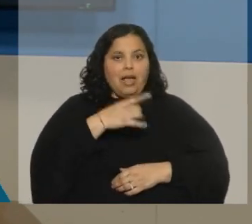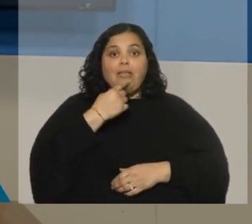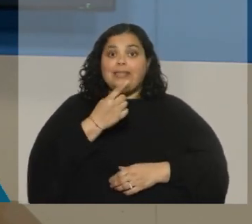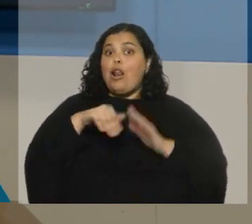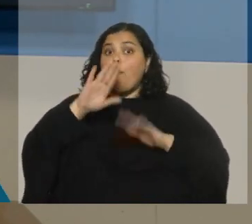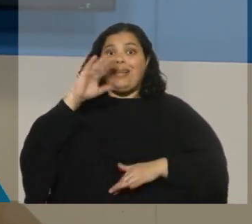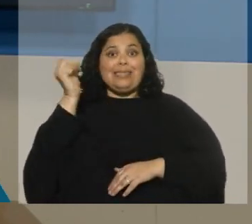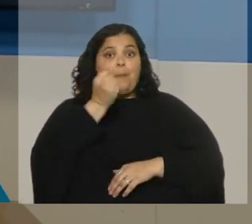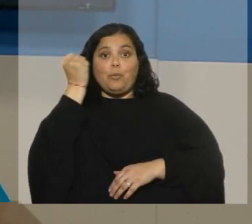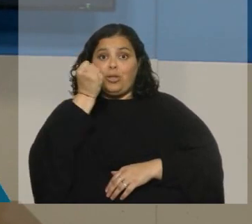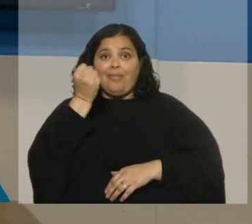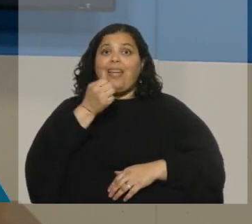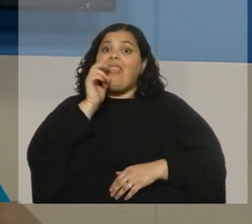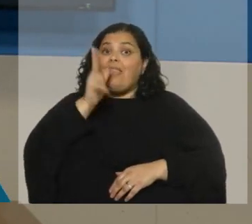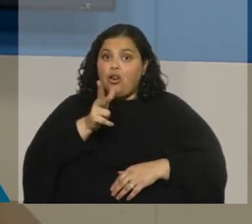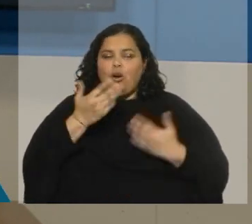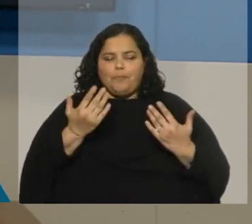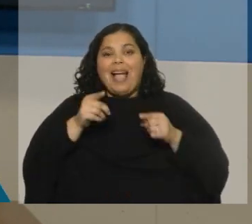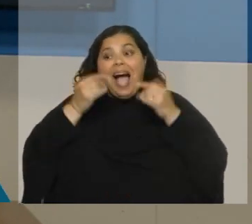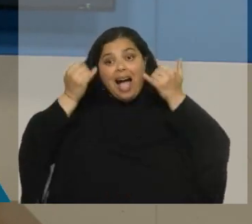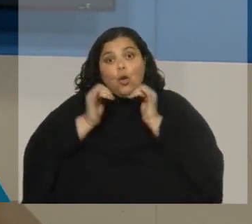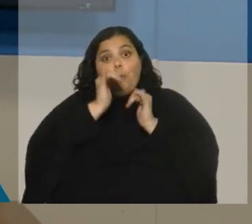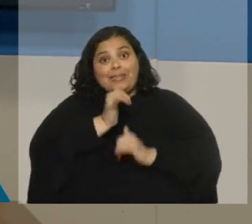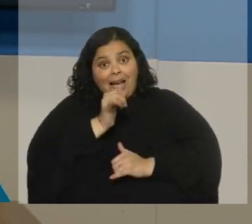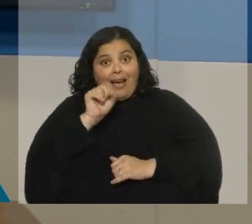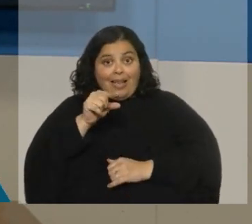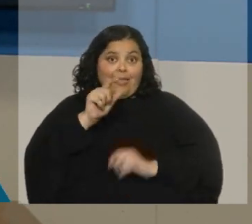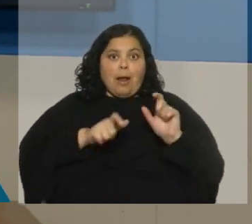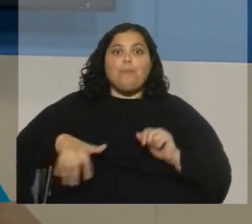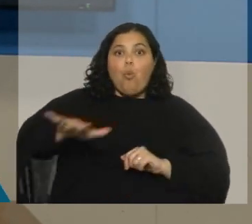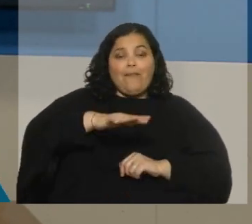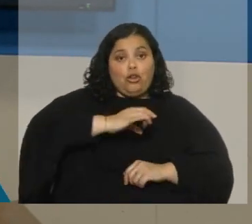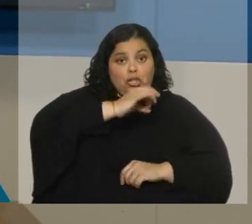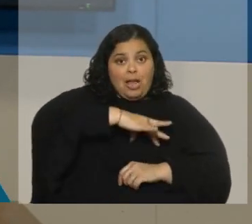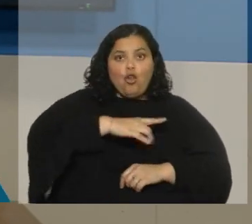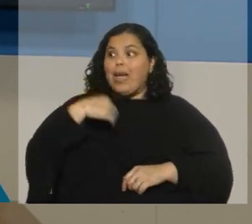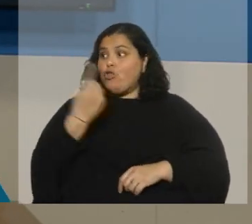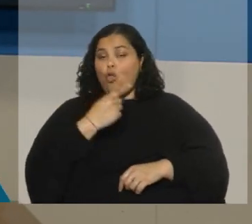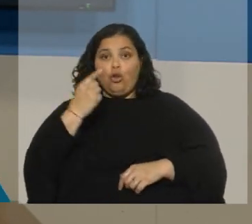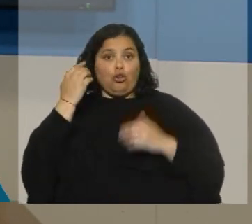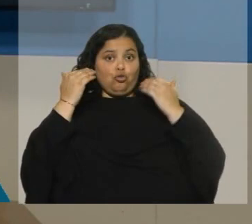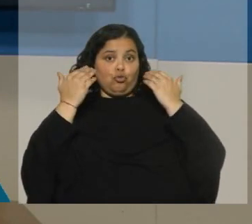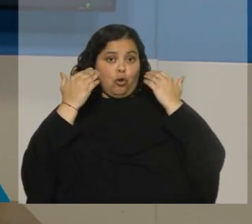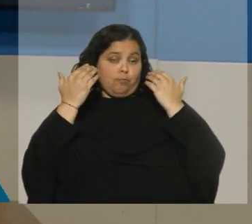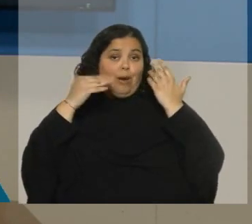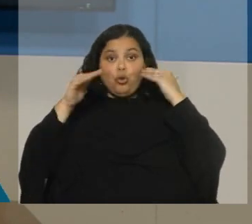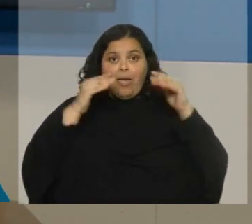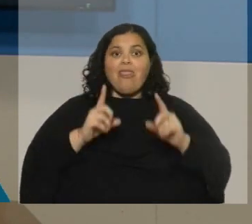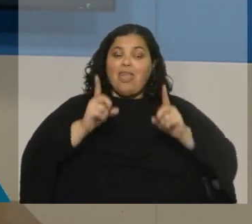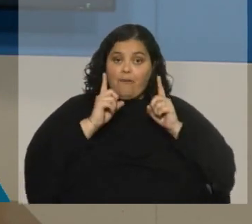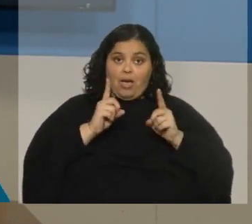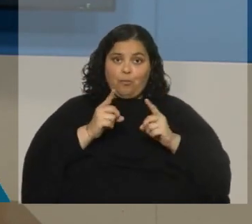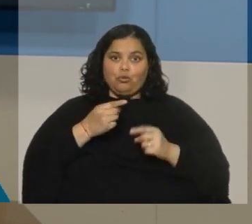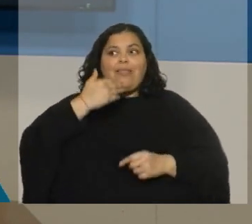hay un mensaje de los chilenos que los gobernantes debemos, incorporar e interpretar y se comprometió a